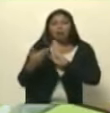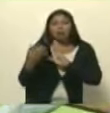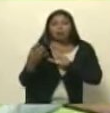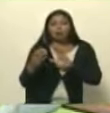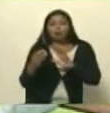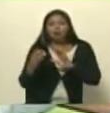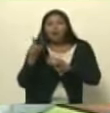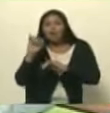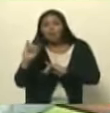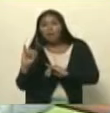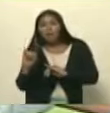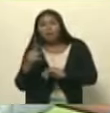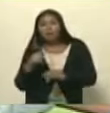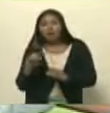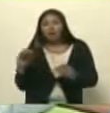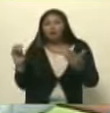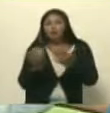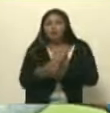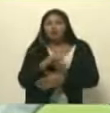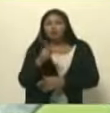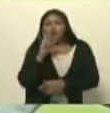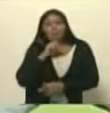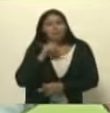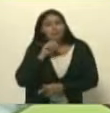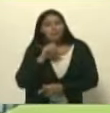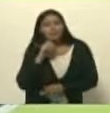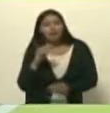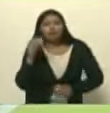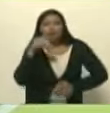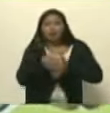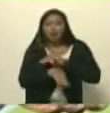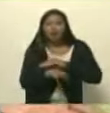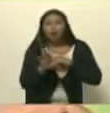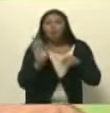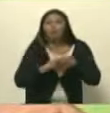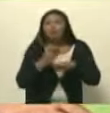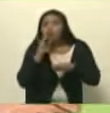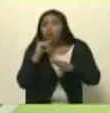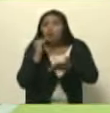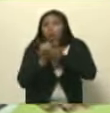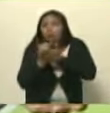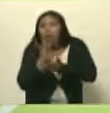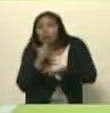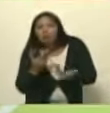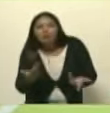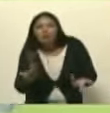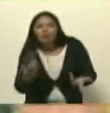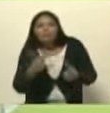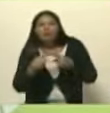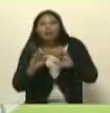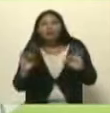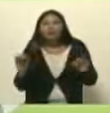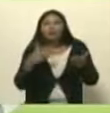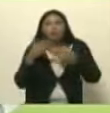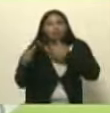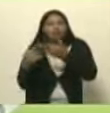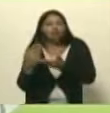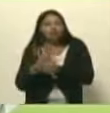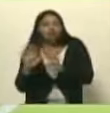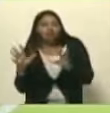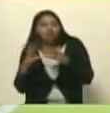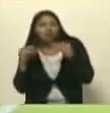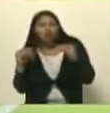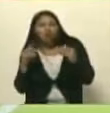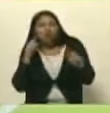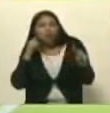ahora fue anulada la tesis fue archivada porque no tenía pruebas pero ahora ya se pasó todo el